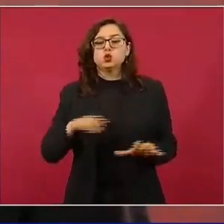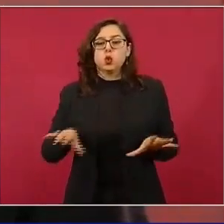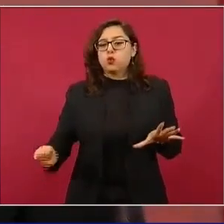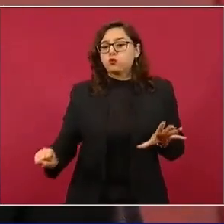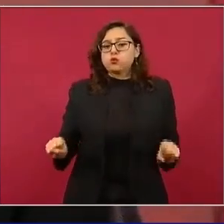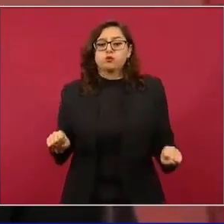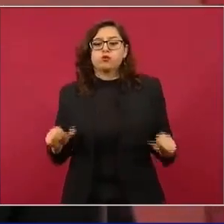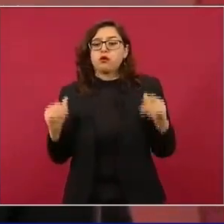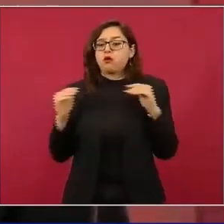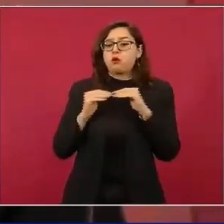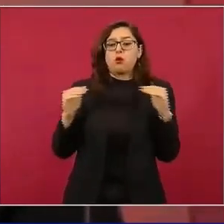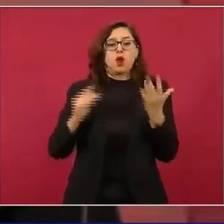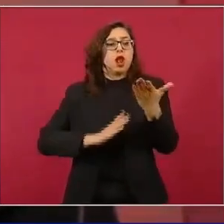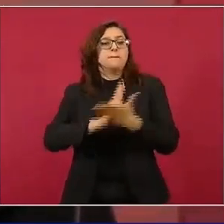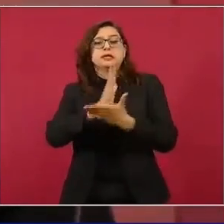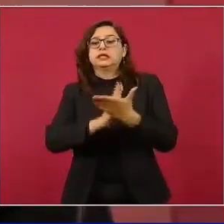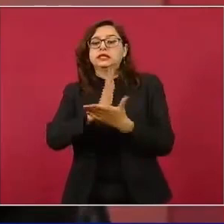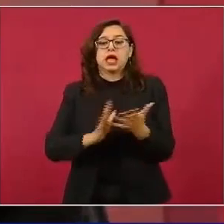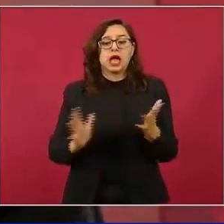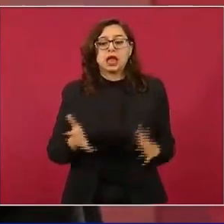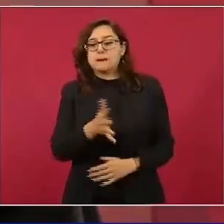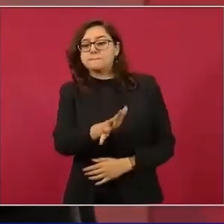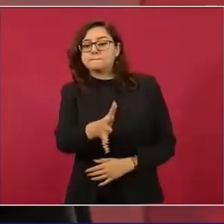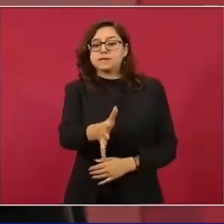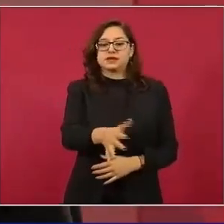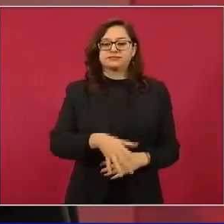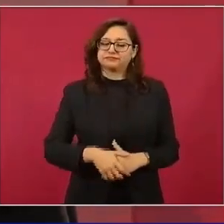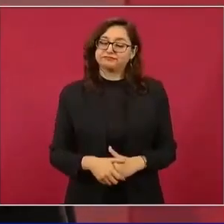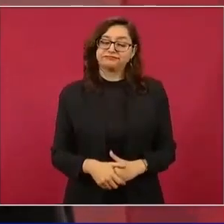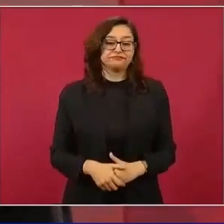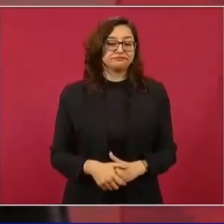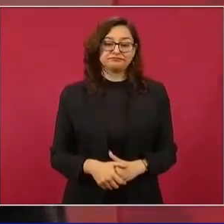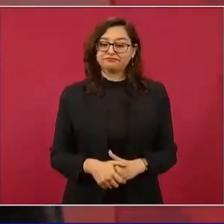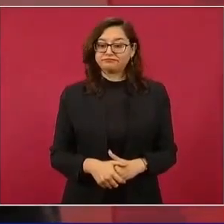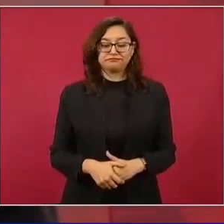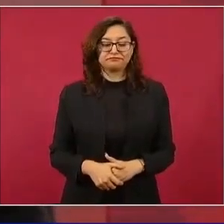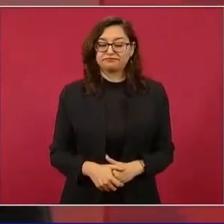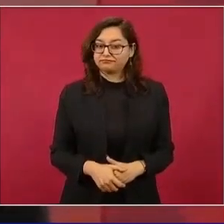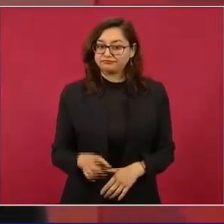habría que preguntar si hay objetividad en el periodismo.